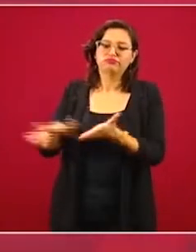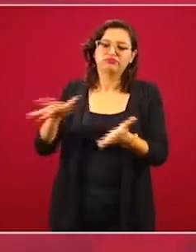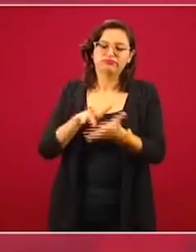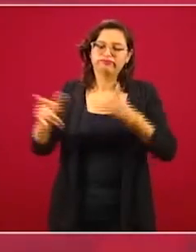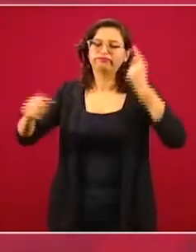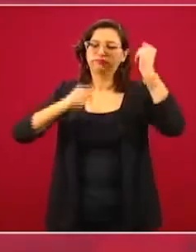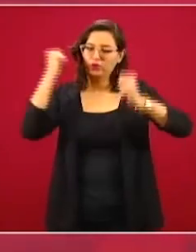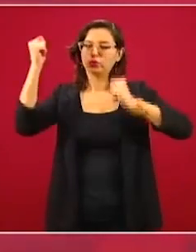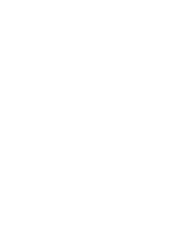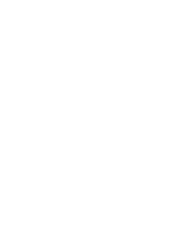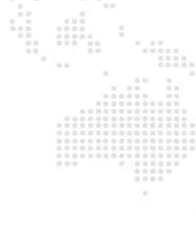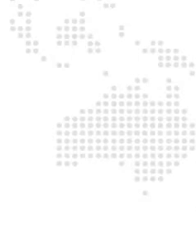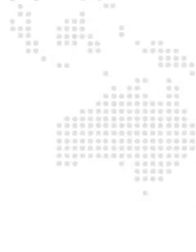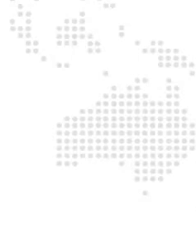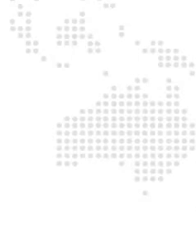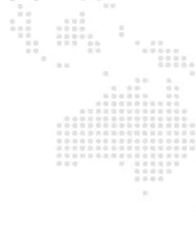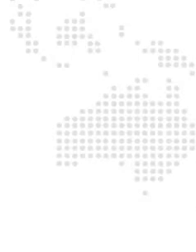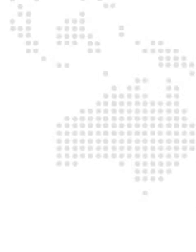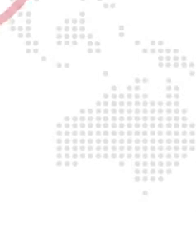turístico.